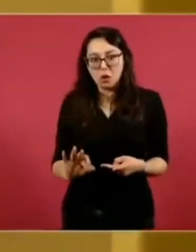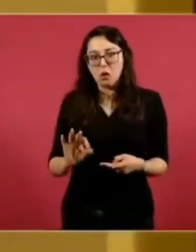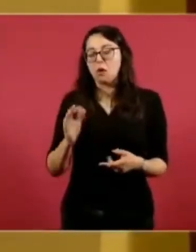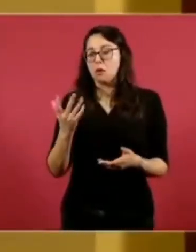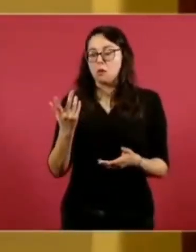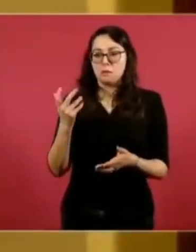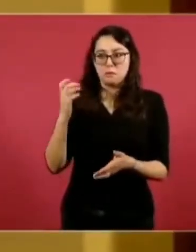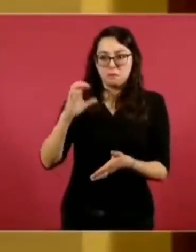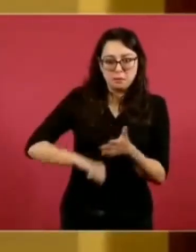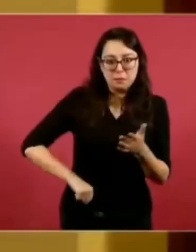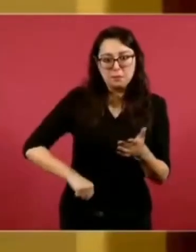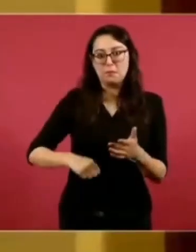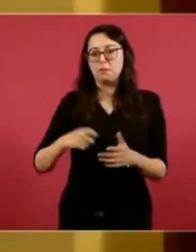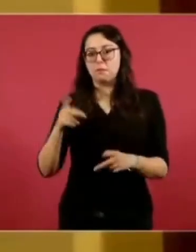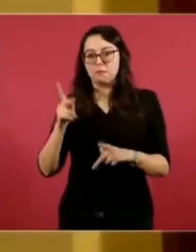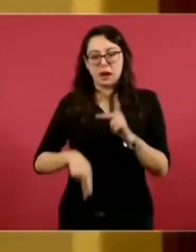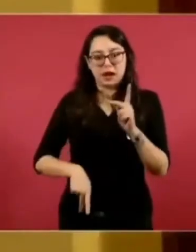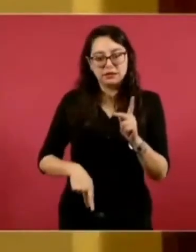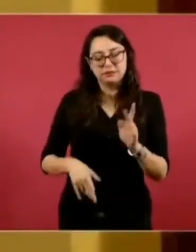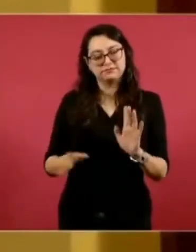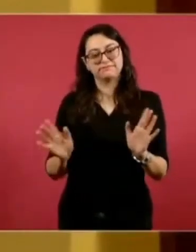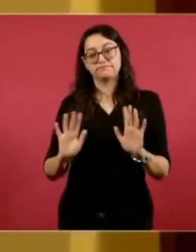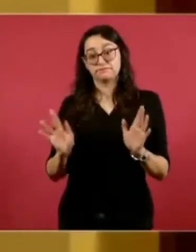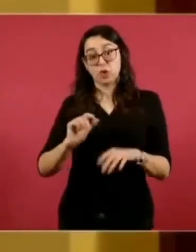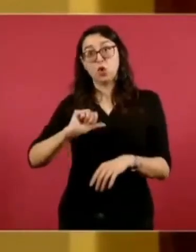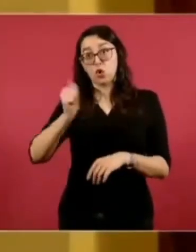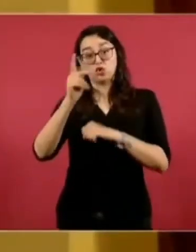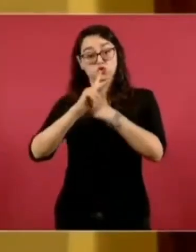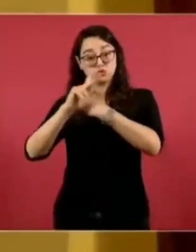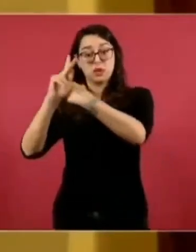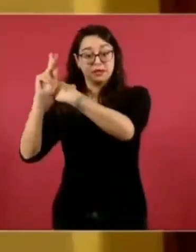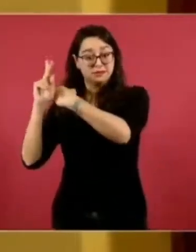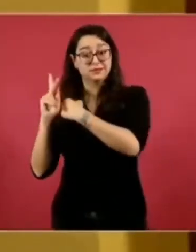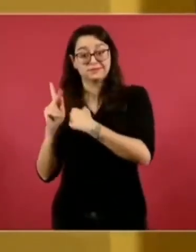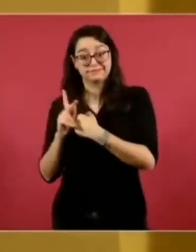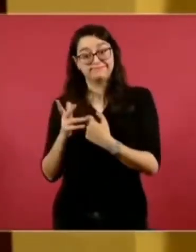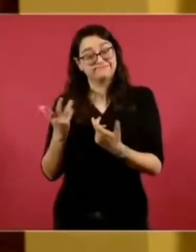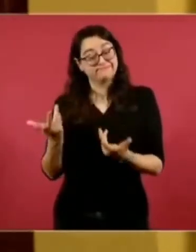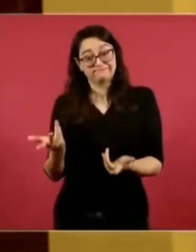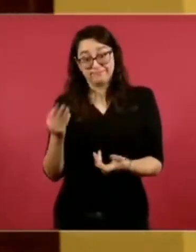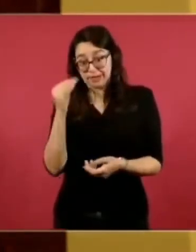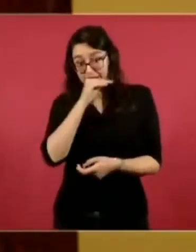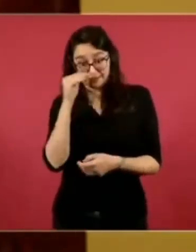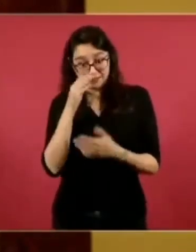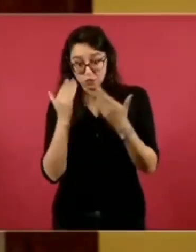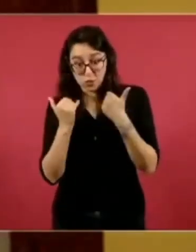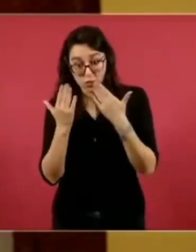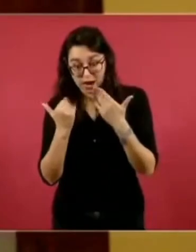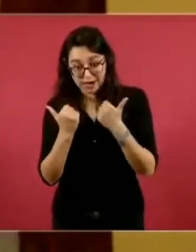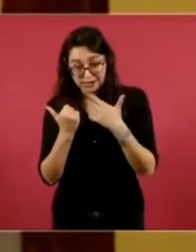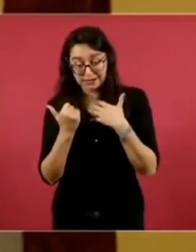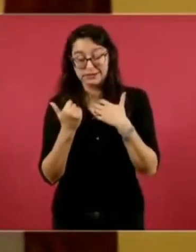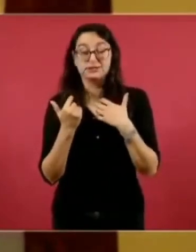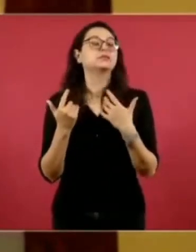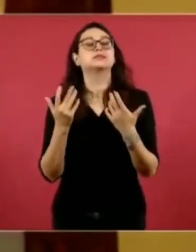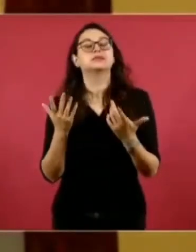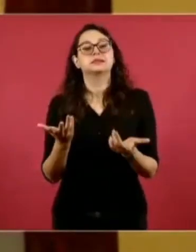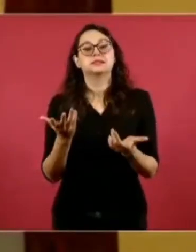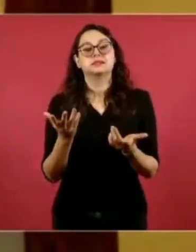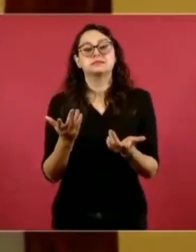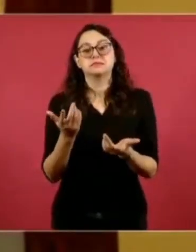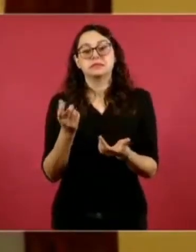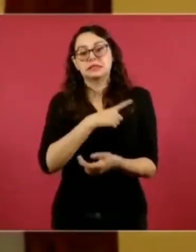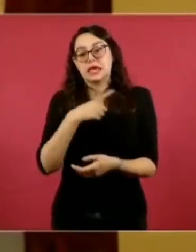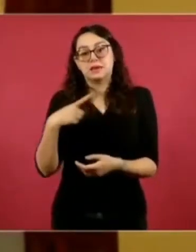premiums, primas, como ocurre en otras partes del mundo, en donde no hay una cobertura gratuita. Hay una cobertura